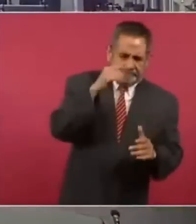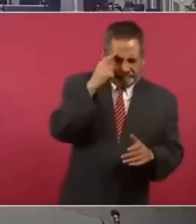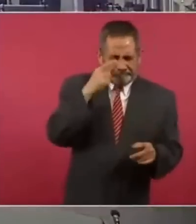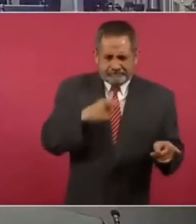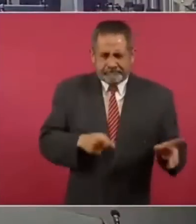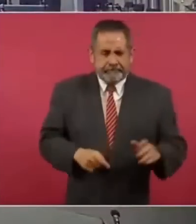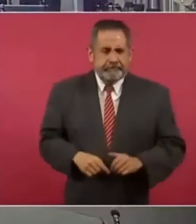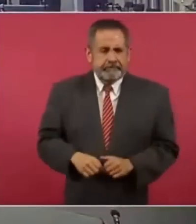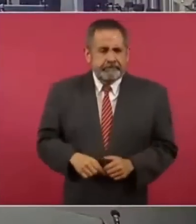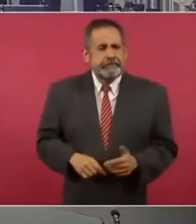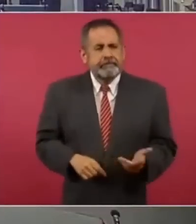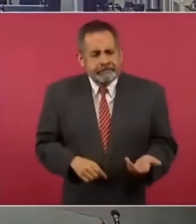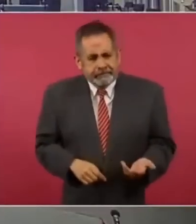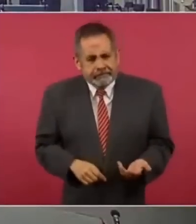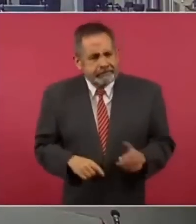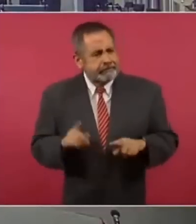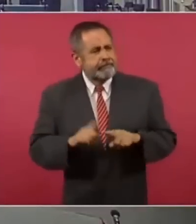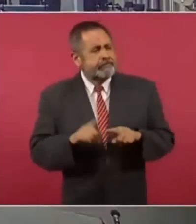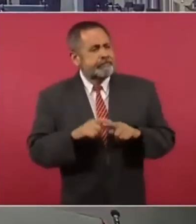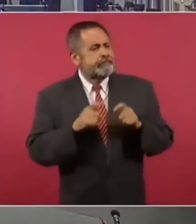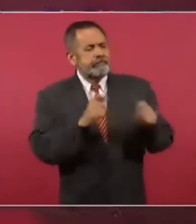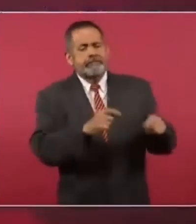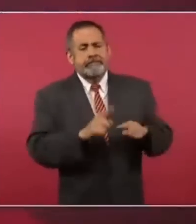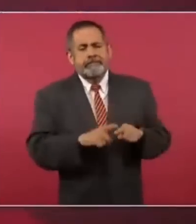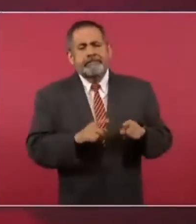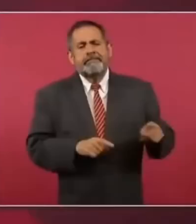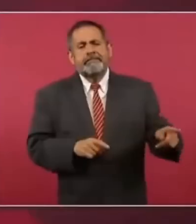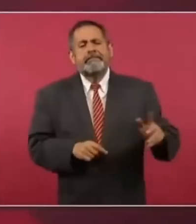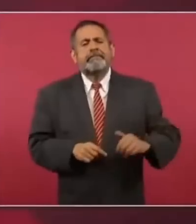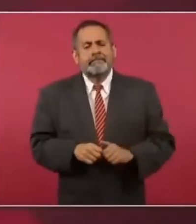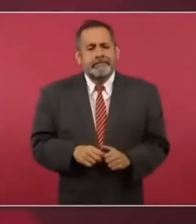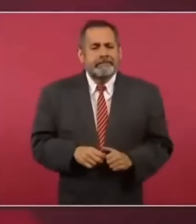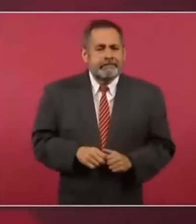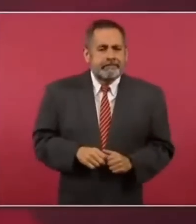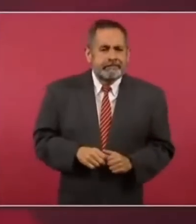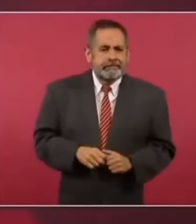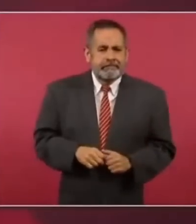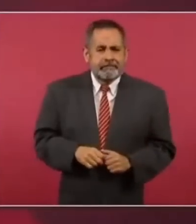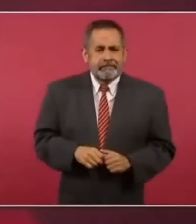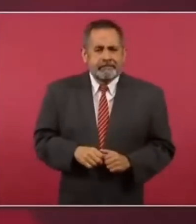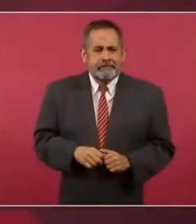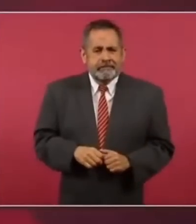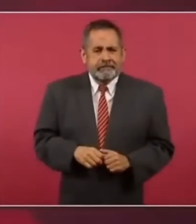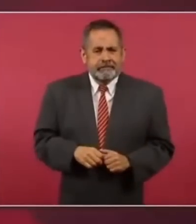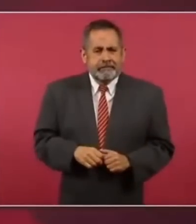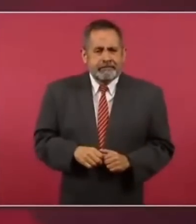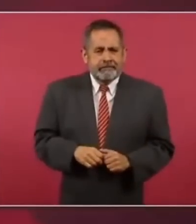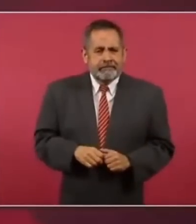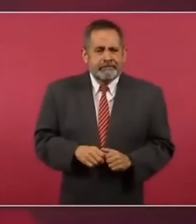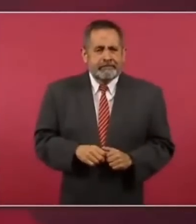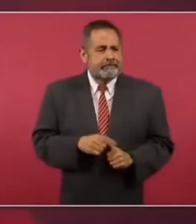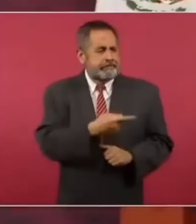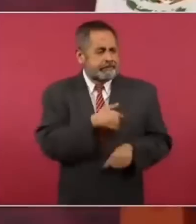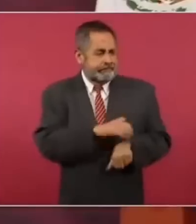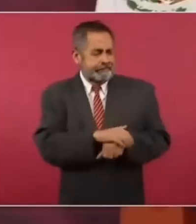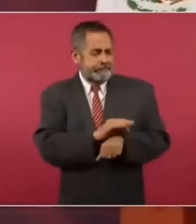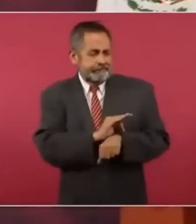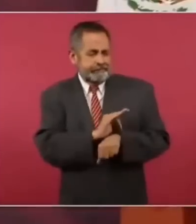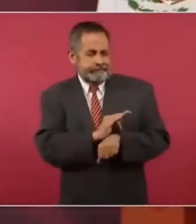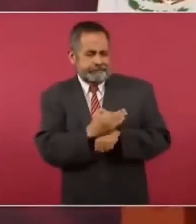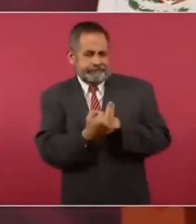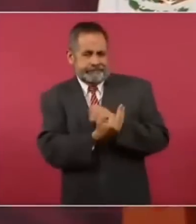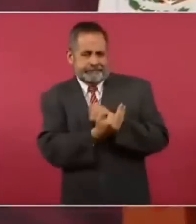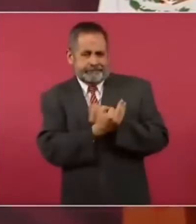¿a quién les entregaron los contratos? pues a la gente más cercana